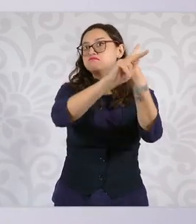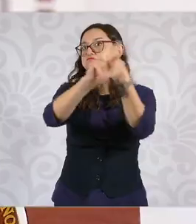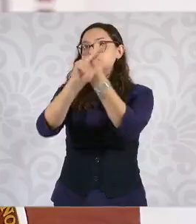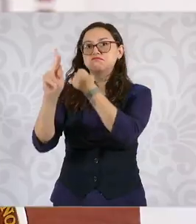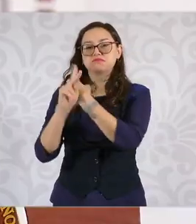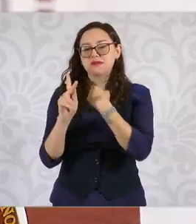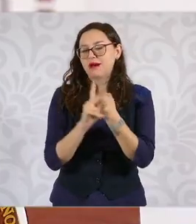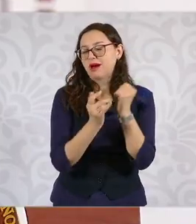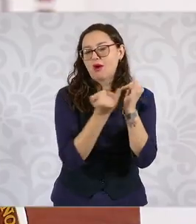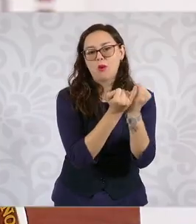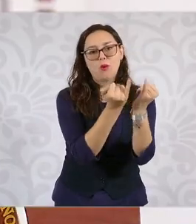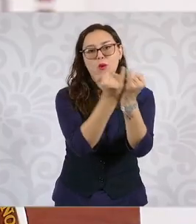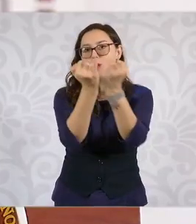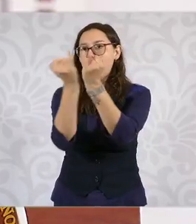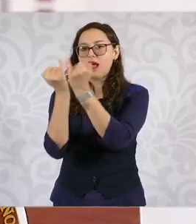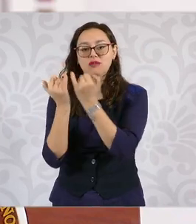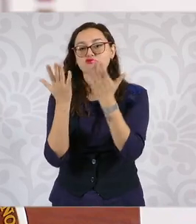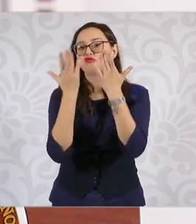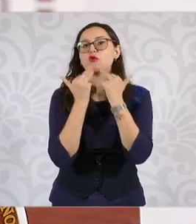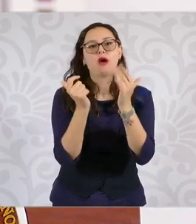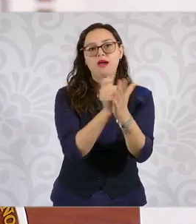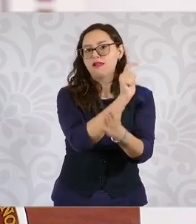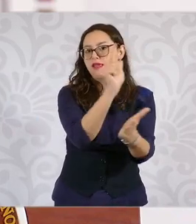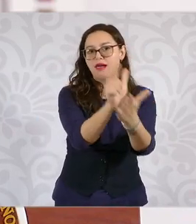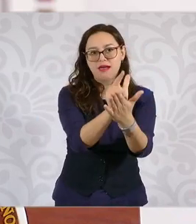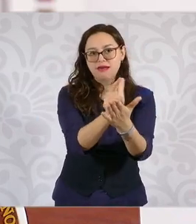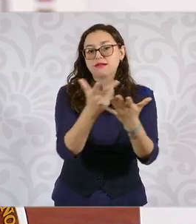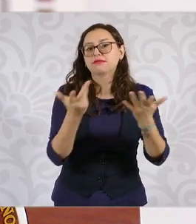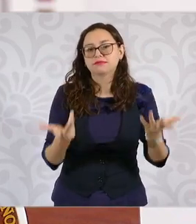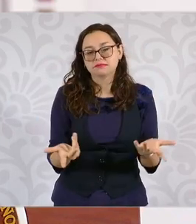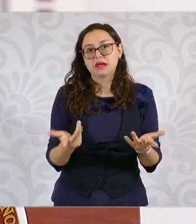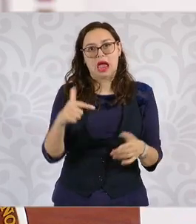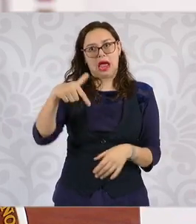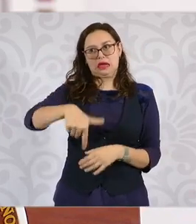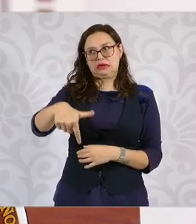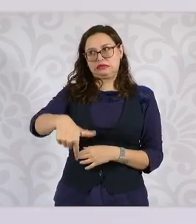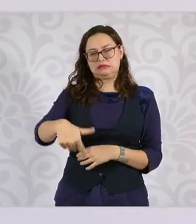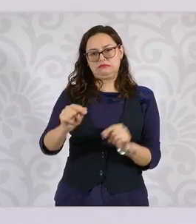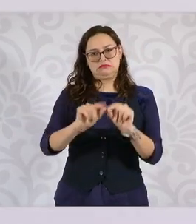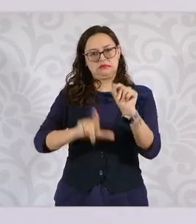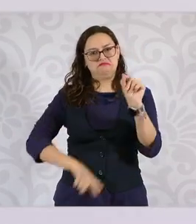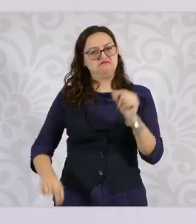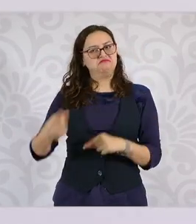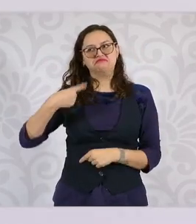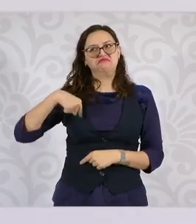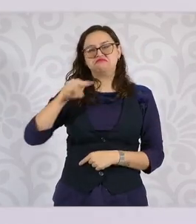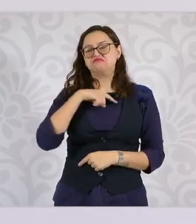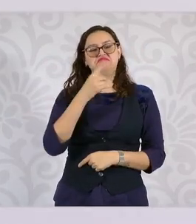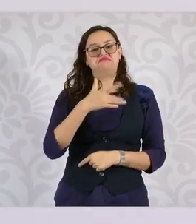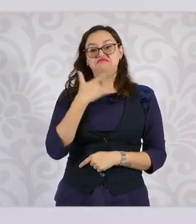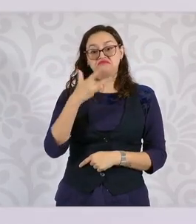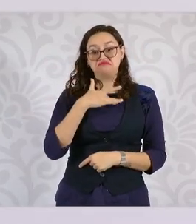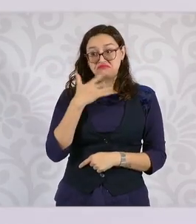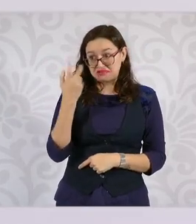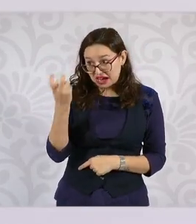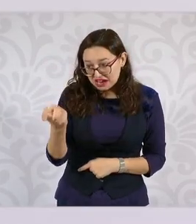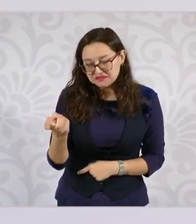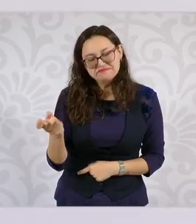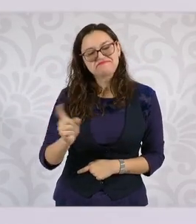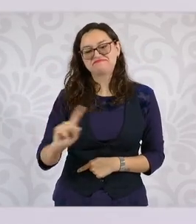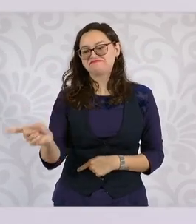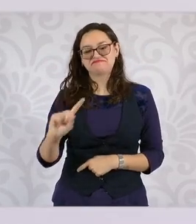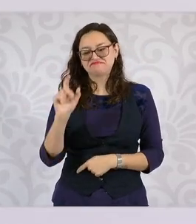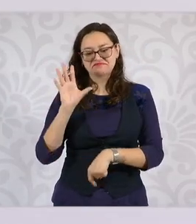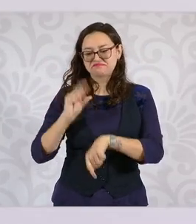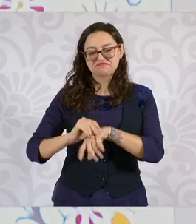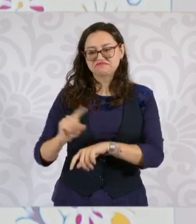concebimos en la Cuarta Transformación. No puede haber un esquema de trabajo que esté fuera